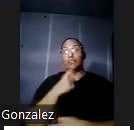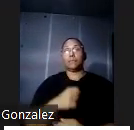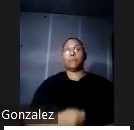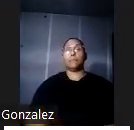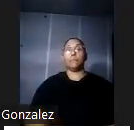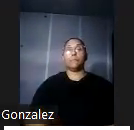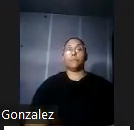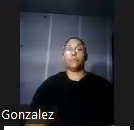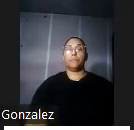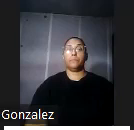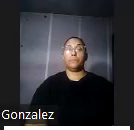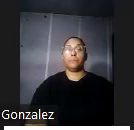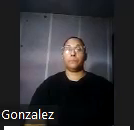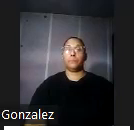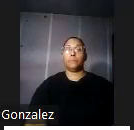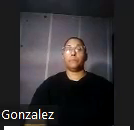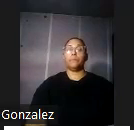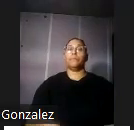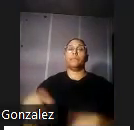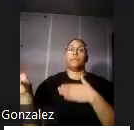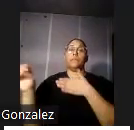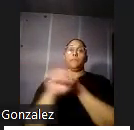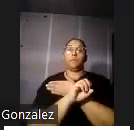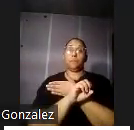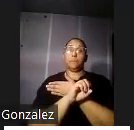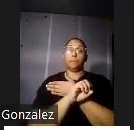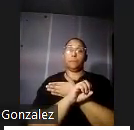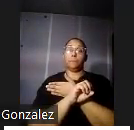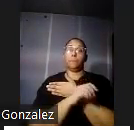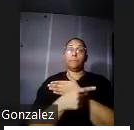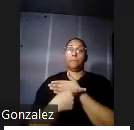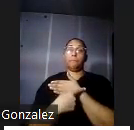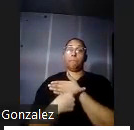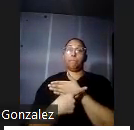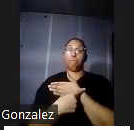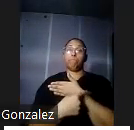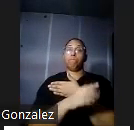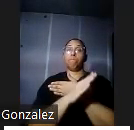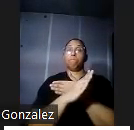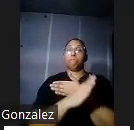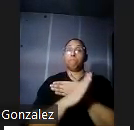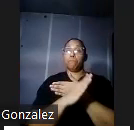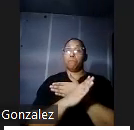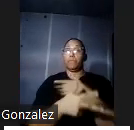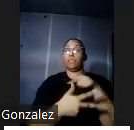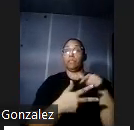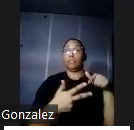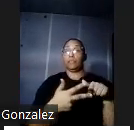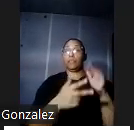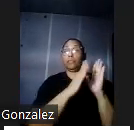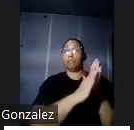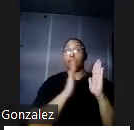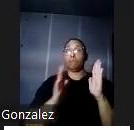vitrales por el lado oeste en las esquinas de la fachada principal hay tres columnas de madera de estilo